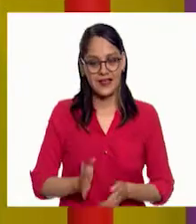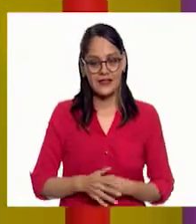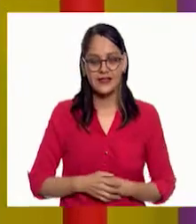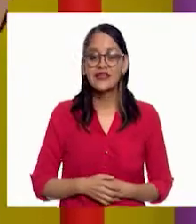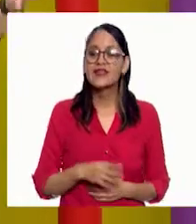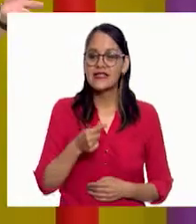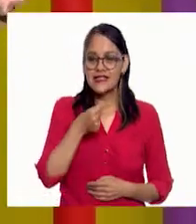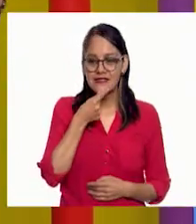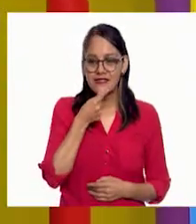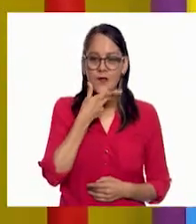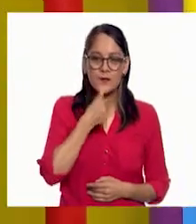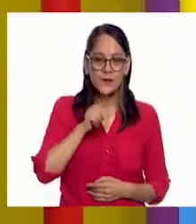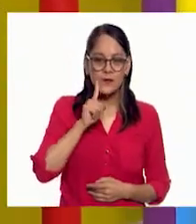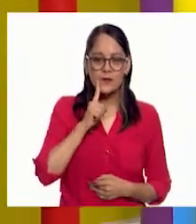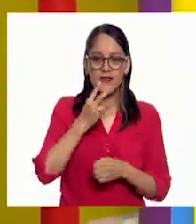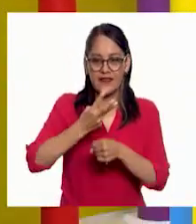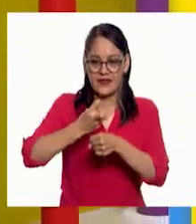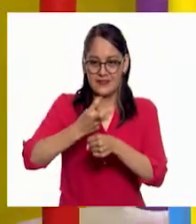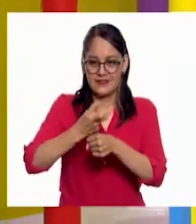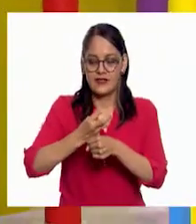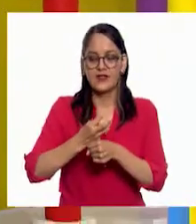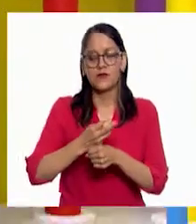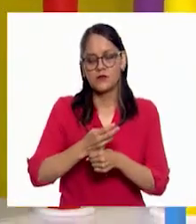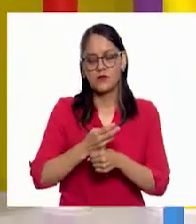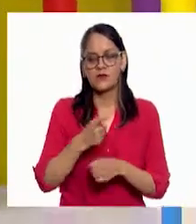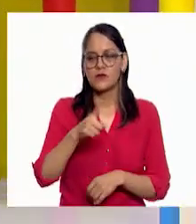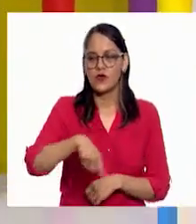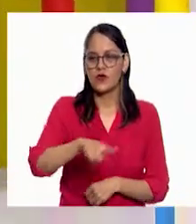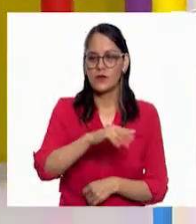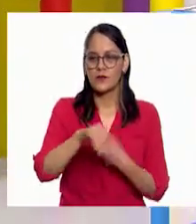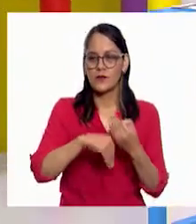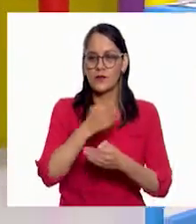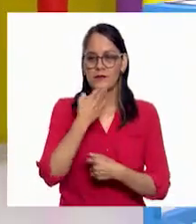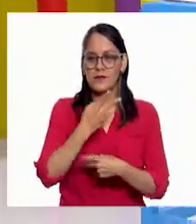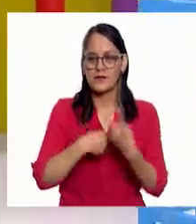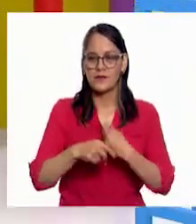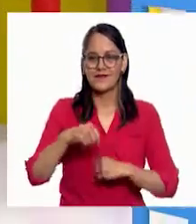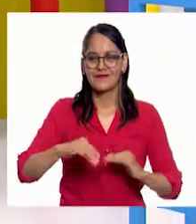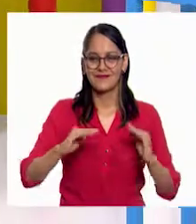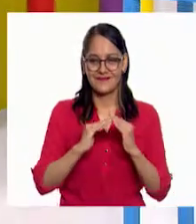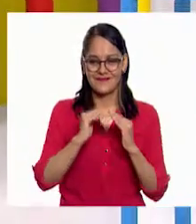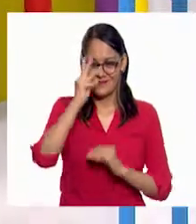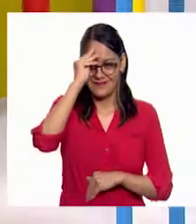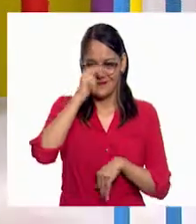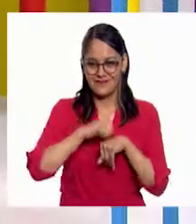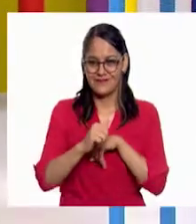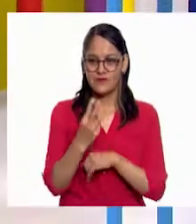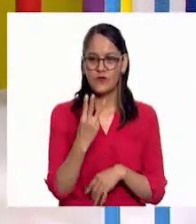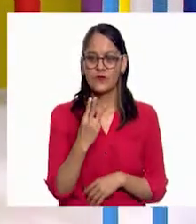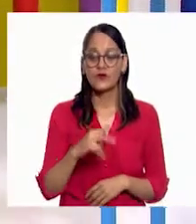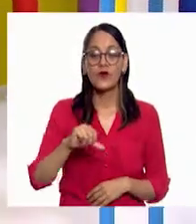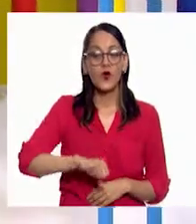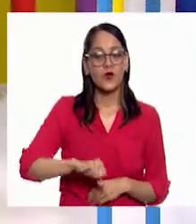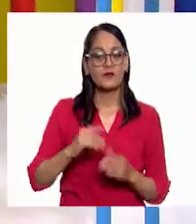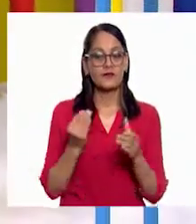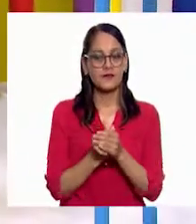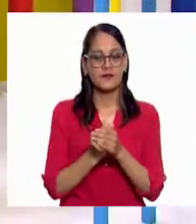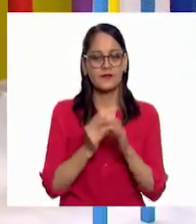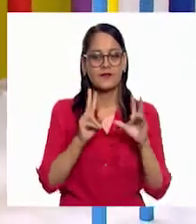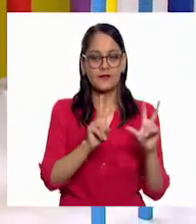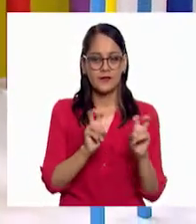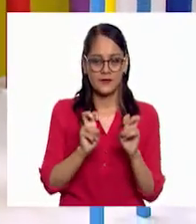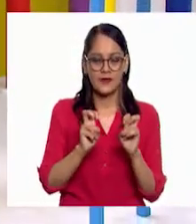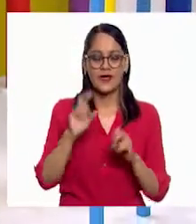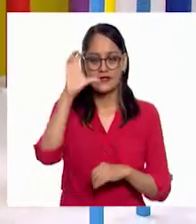niños y las niñas de tercer grado de primaria sean bienvenidas y bienvenidos a Aprenden Casa 3. Hoy tendremos nuestra clase de